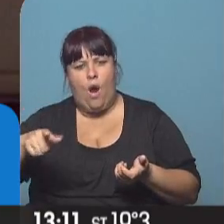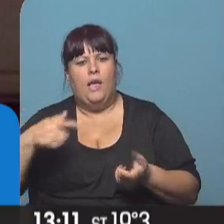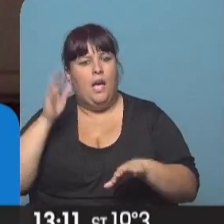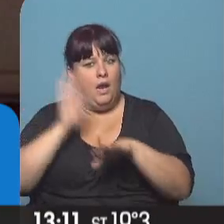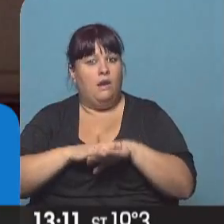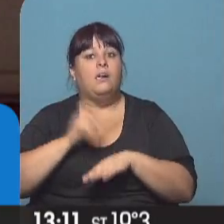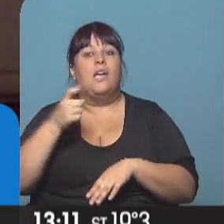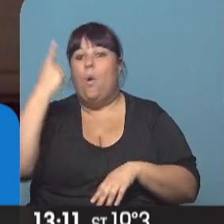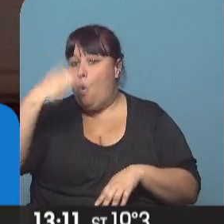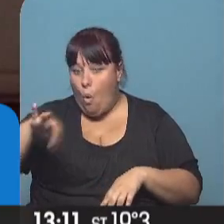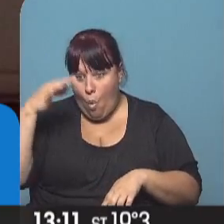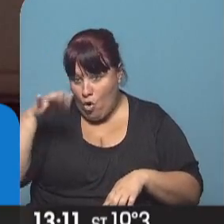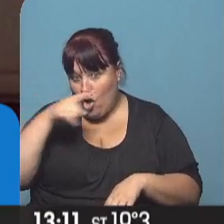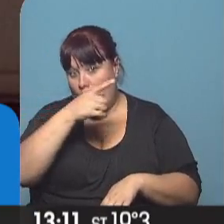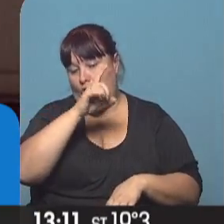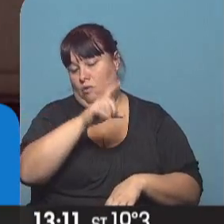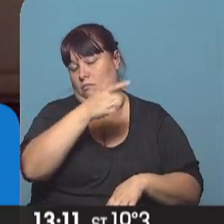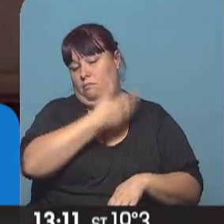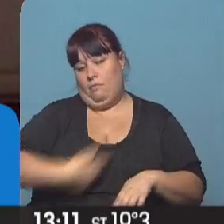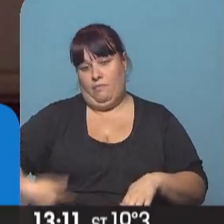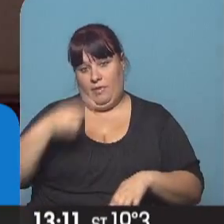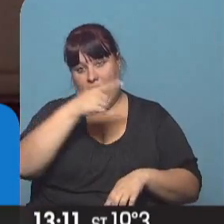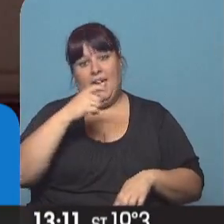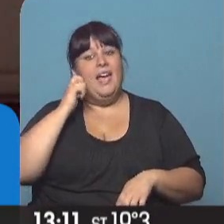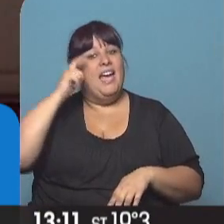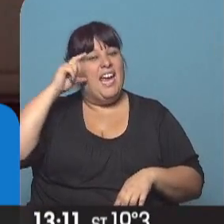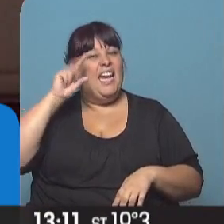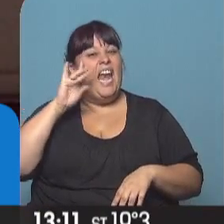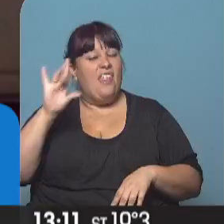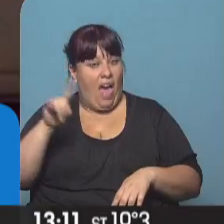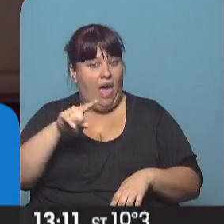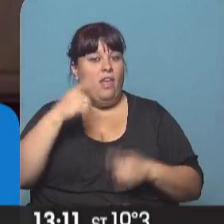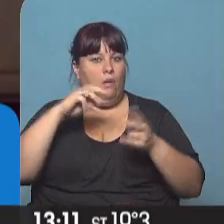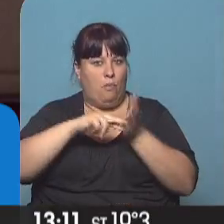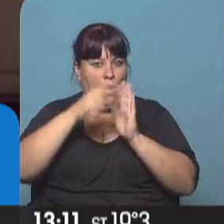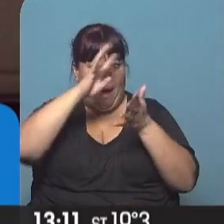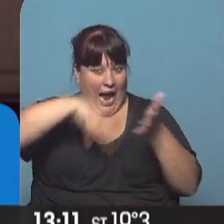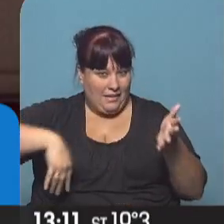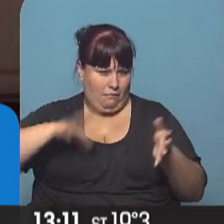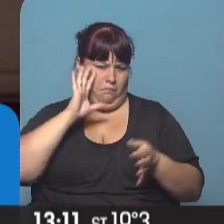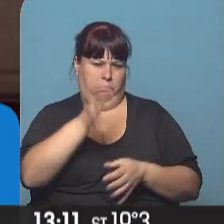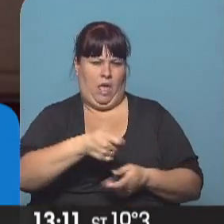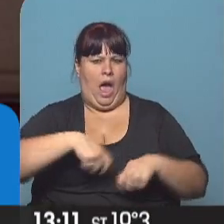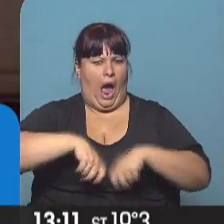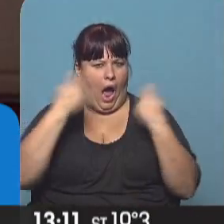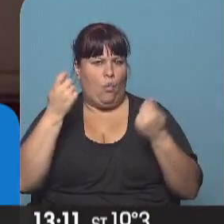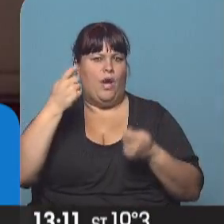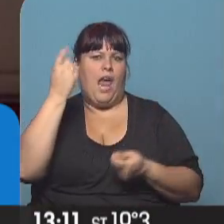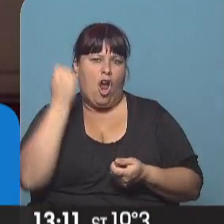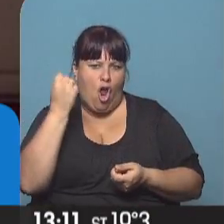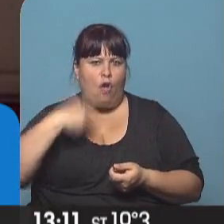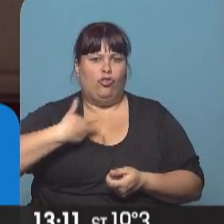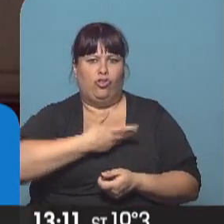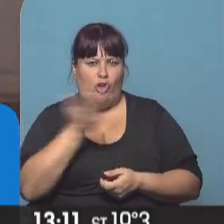responsables únicos son los dirigentes de la Generalidad está causando en Cataluña con un evidente perjuicio económico y